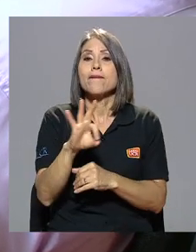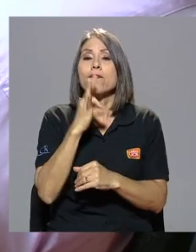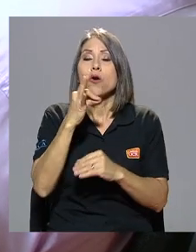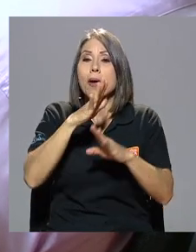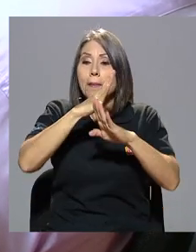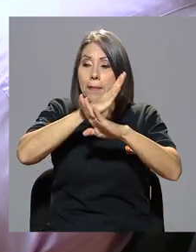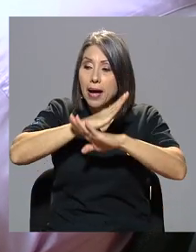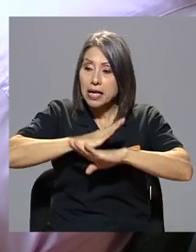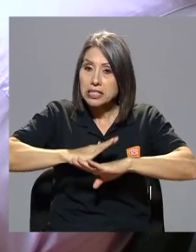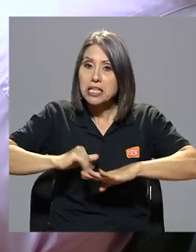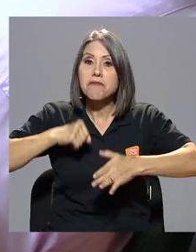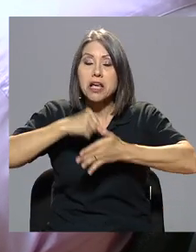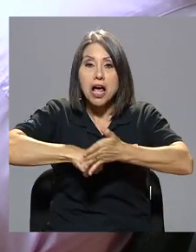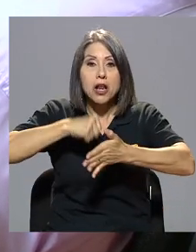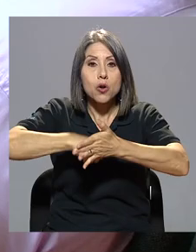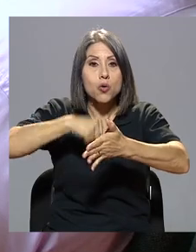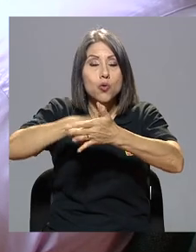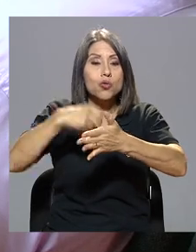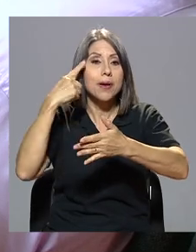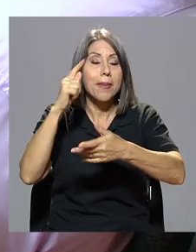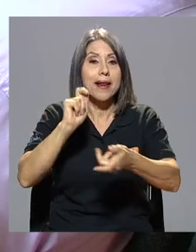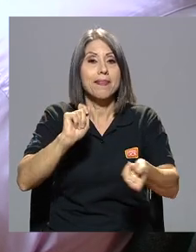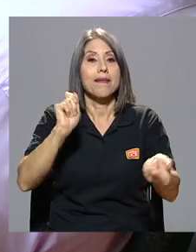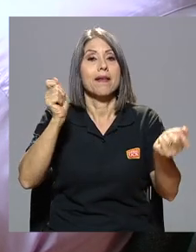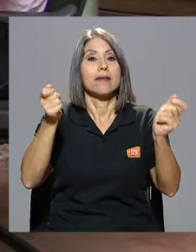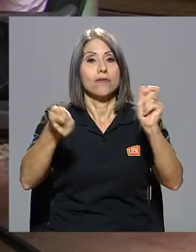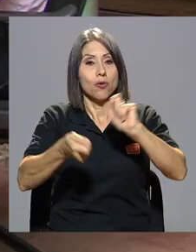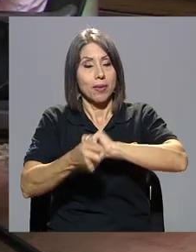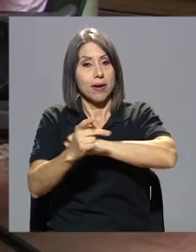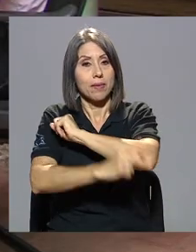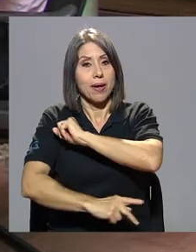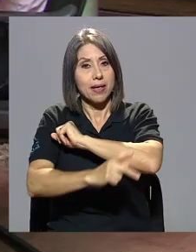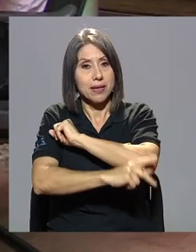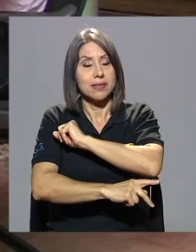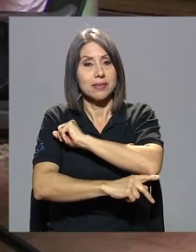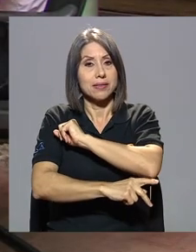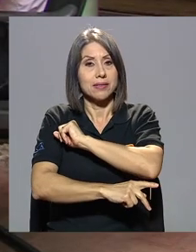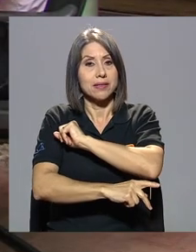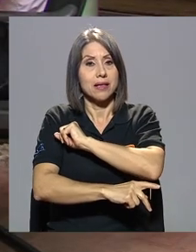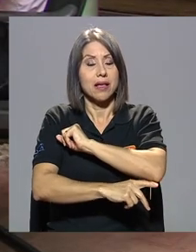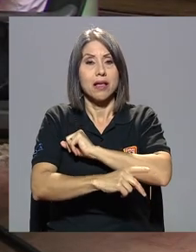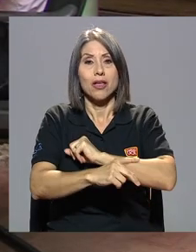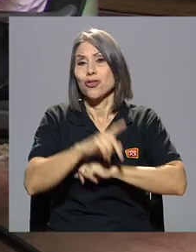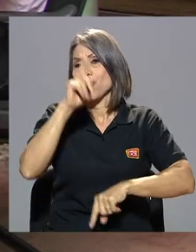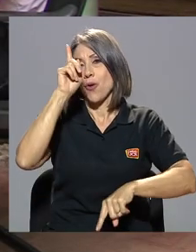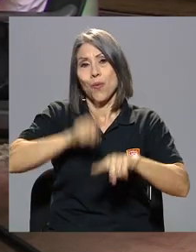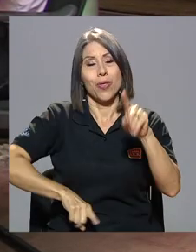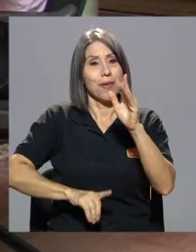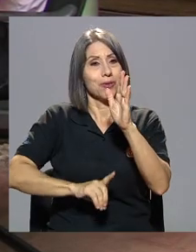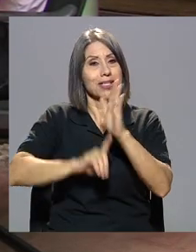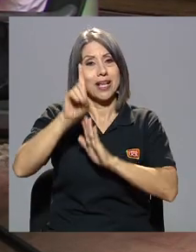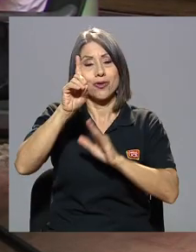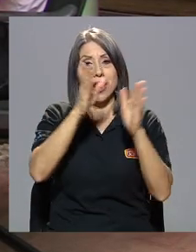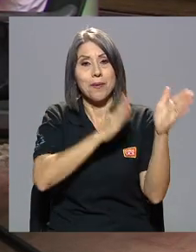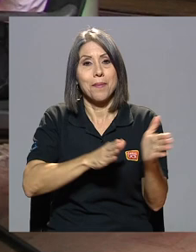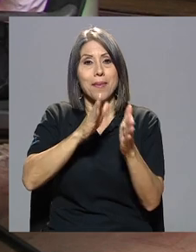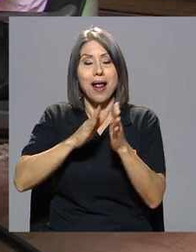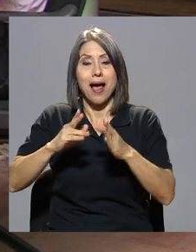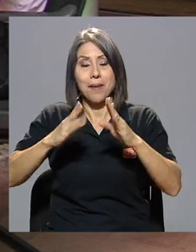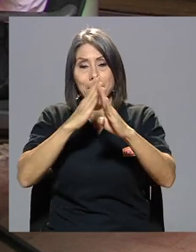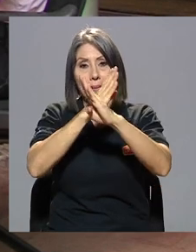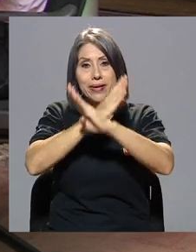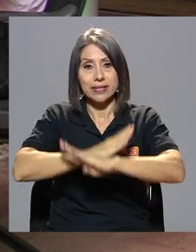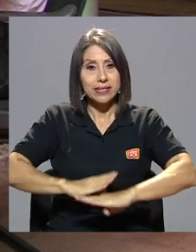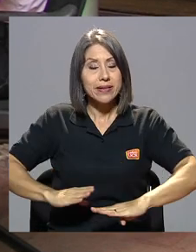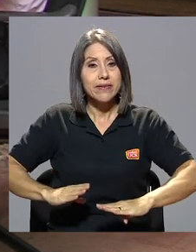pacífica como forma de lucha para transformar el país no íbamos a poder desarrollar ningún plan